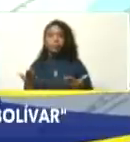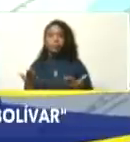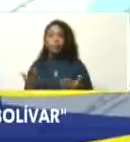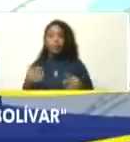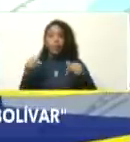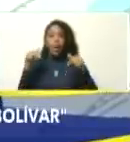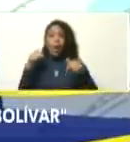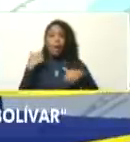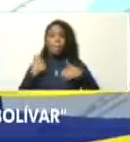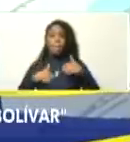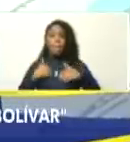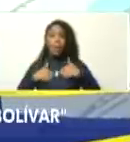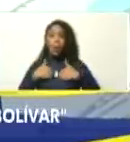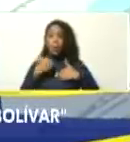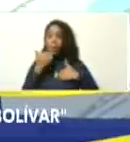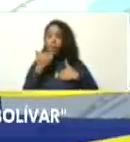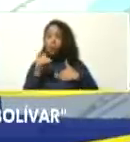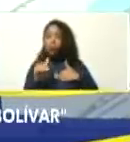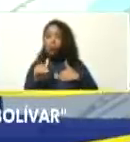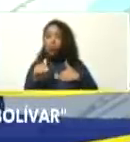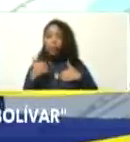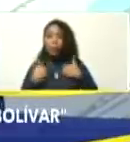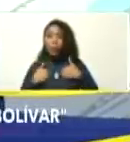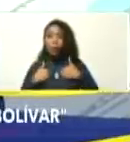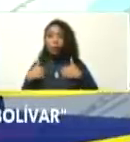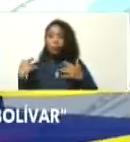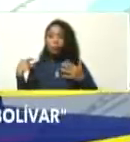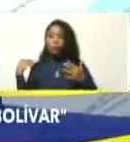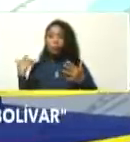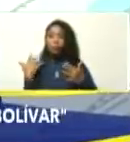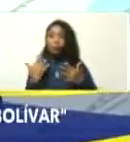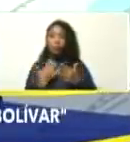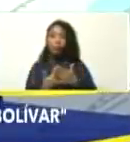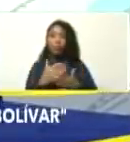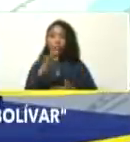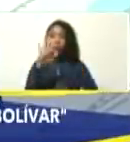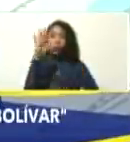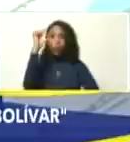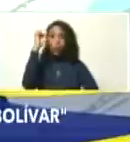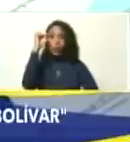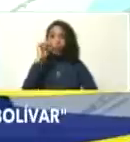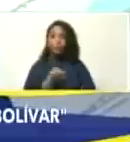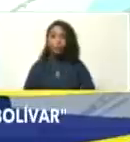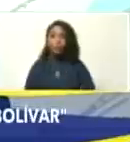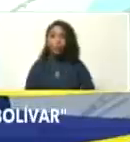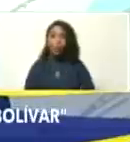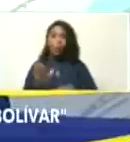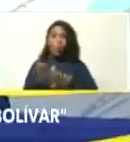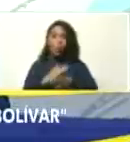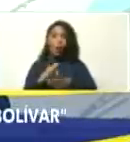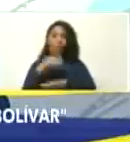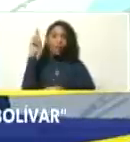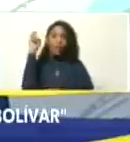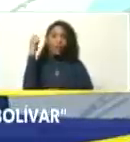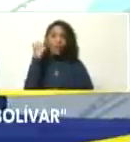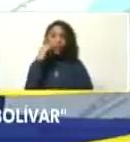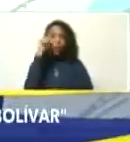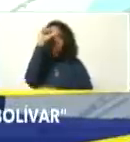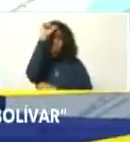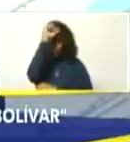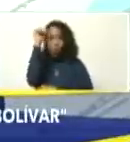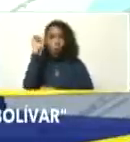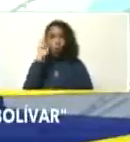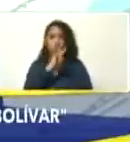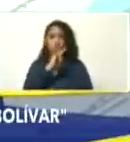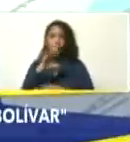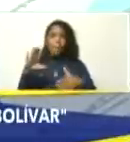partir del miércoles y durante cinco días, jueves, viernes, sábado, domingo, lunes